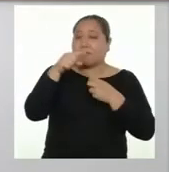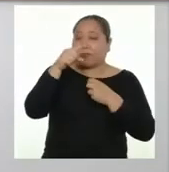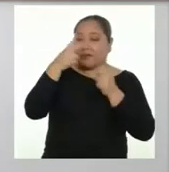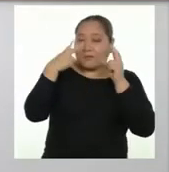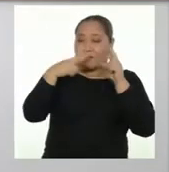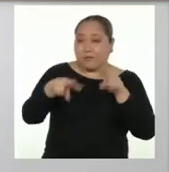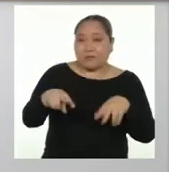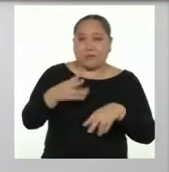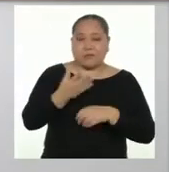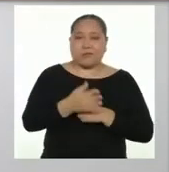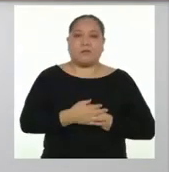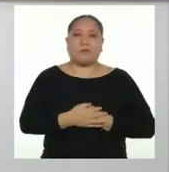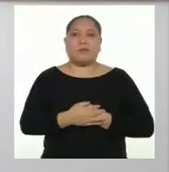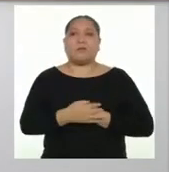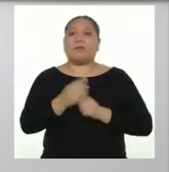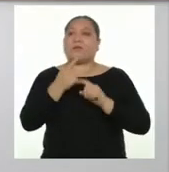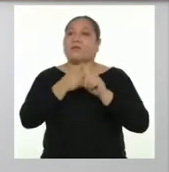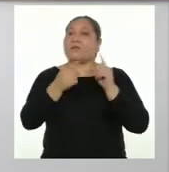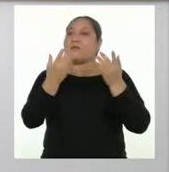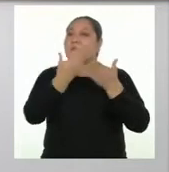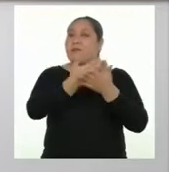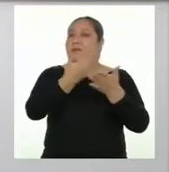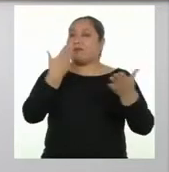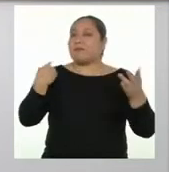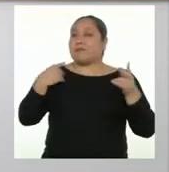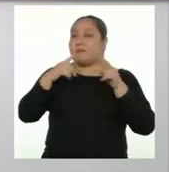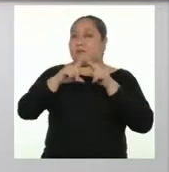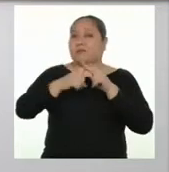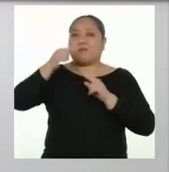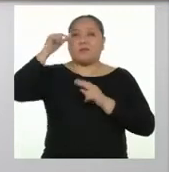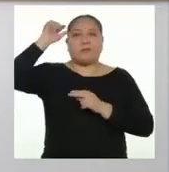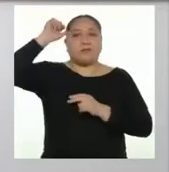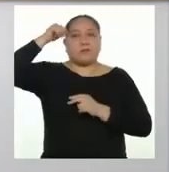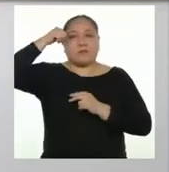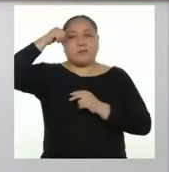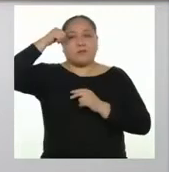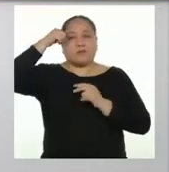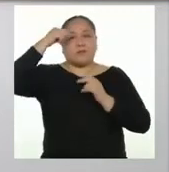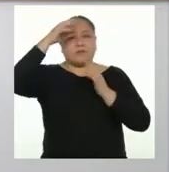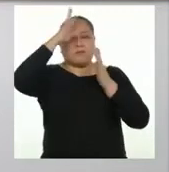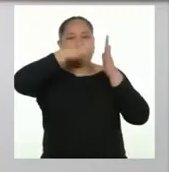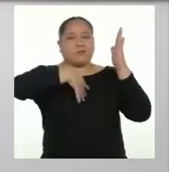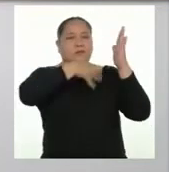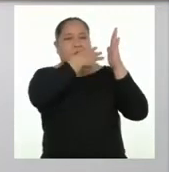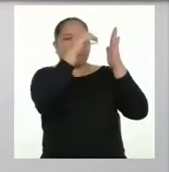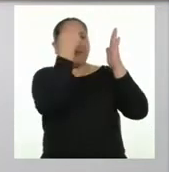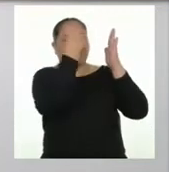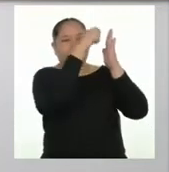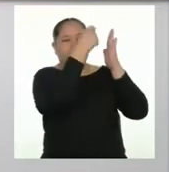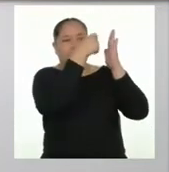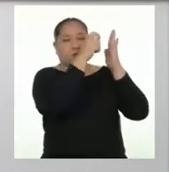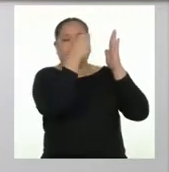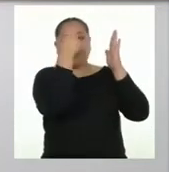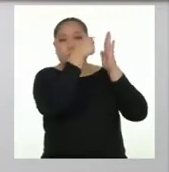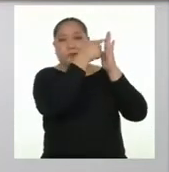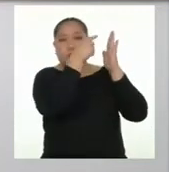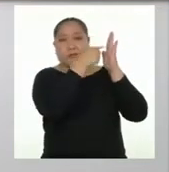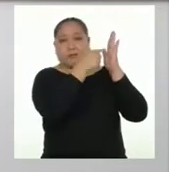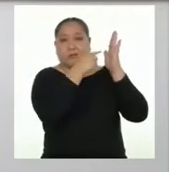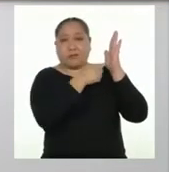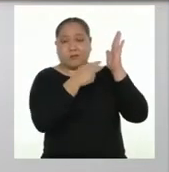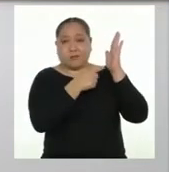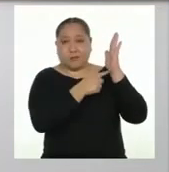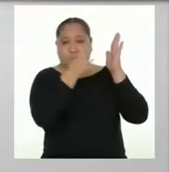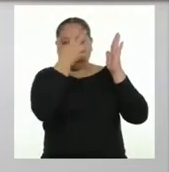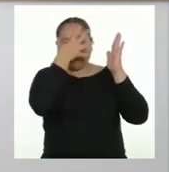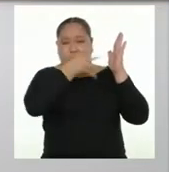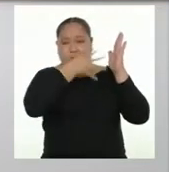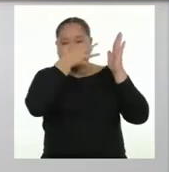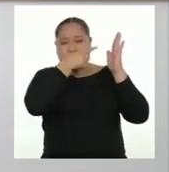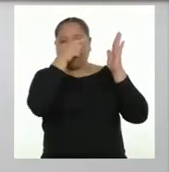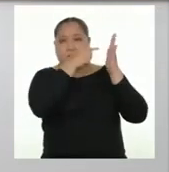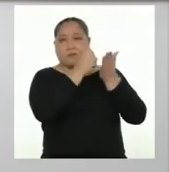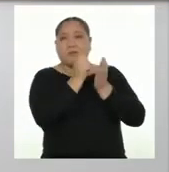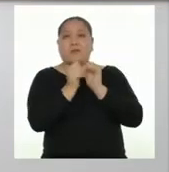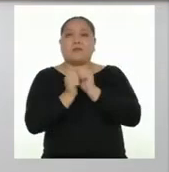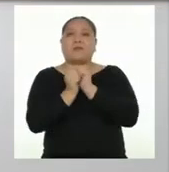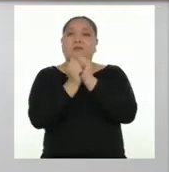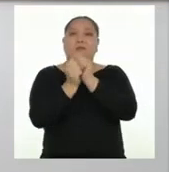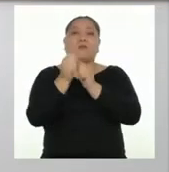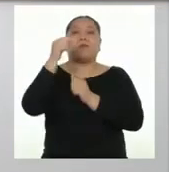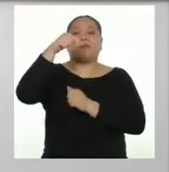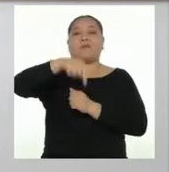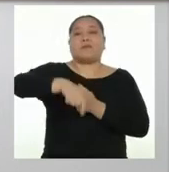abordando. Pero antes de empezar, recordemos los criterios de evaluación de nuestro afiche que nos acompaña en toda esta